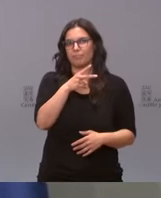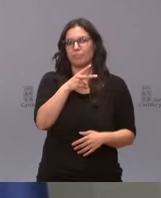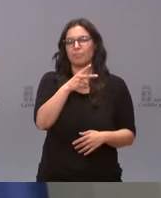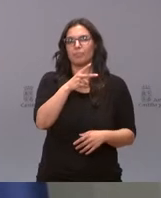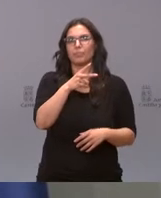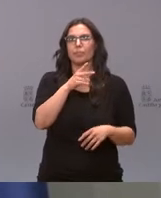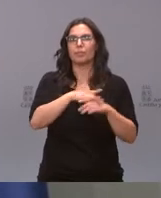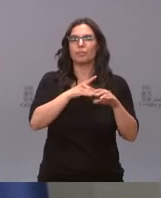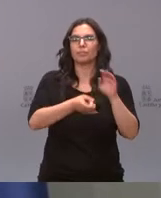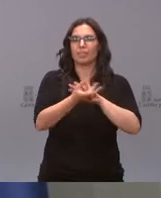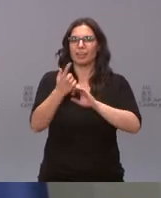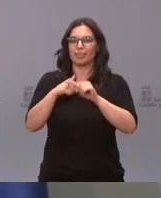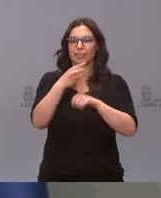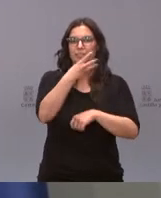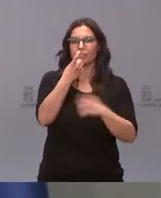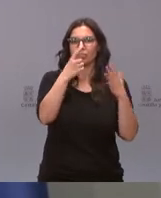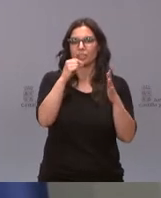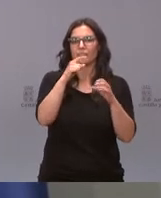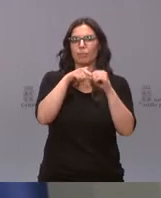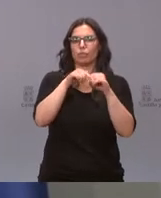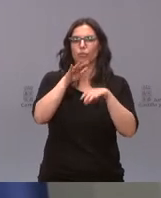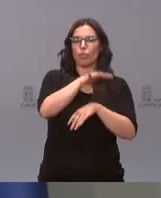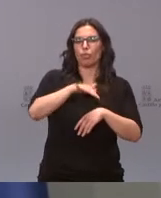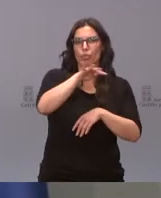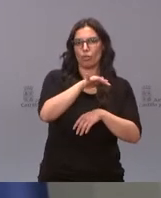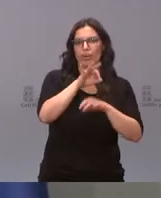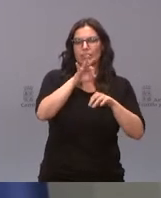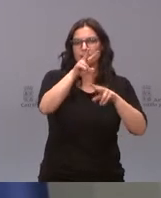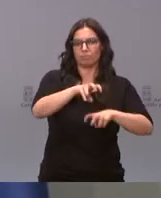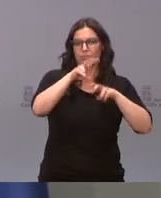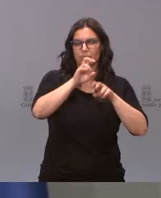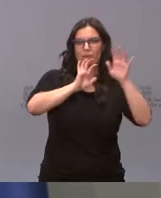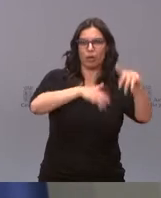puestos de trabajo en las cuencas mineras de León y Palencia.